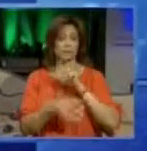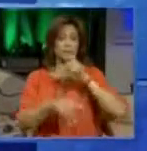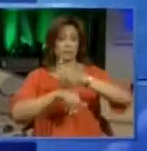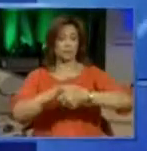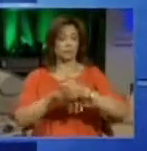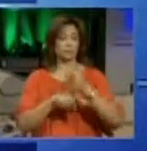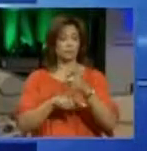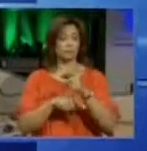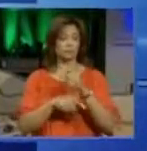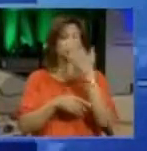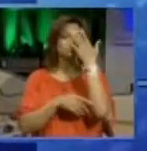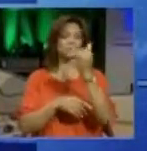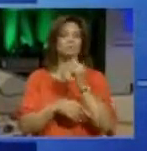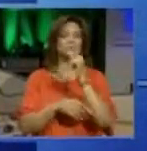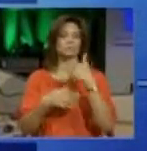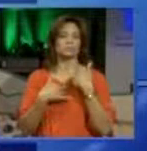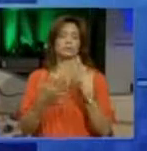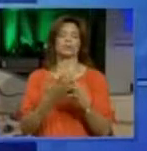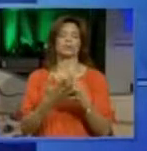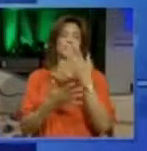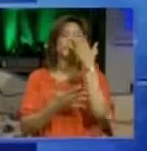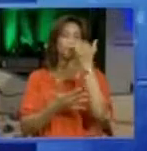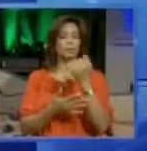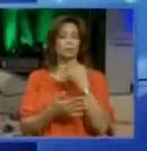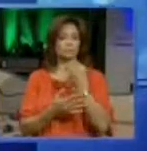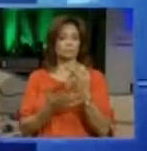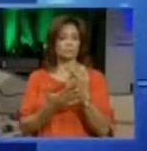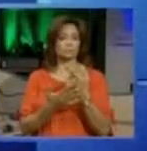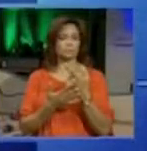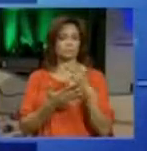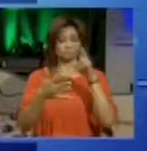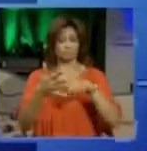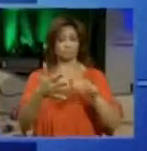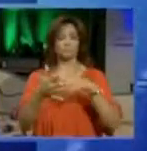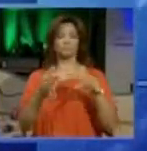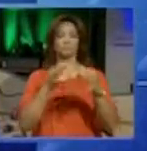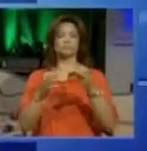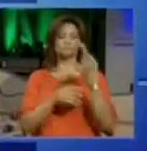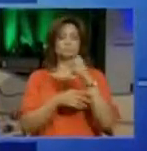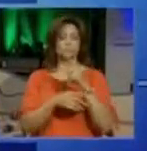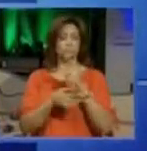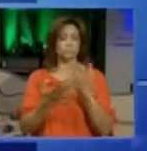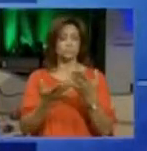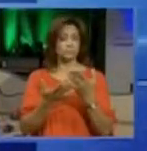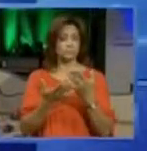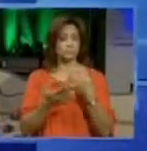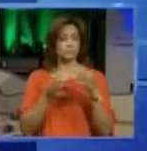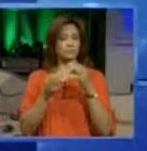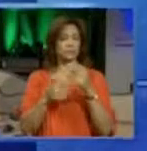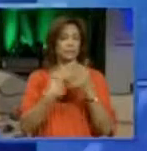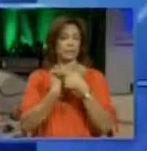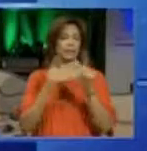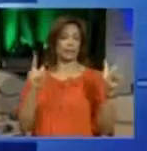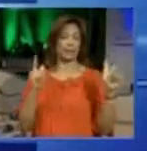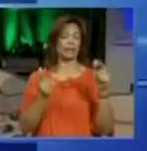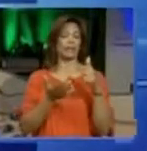contra ella. ¿Por qué no está detenida? ¿Por qué, según he leído y me explicabas por interno, ella está libre